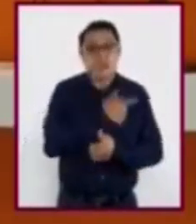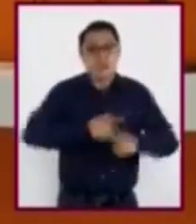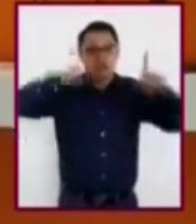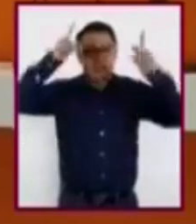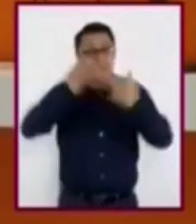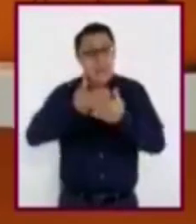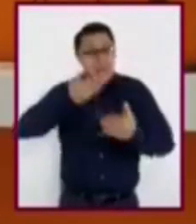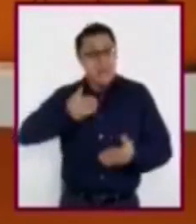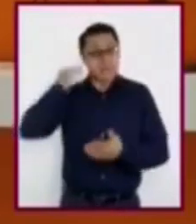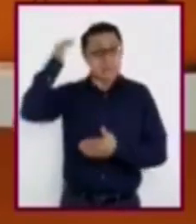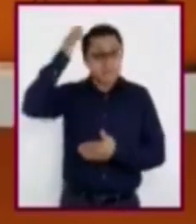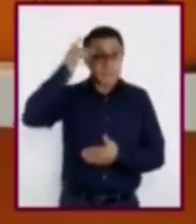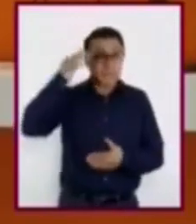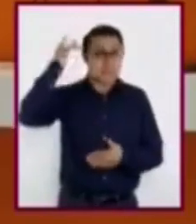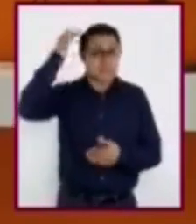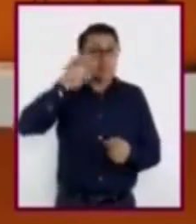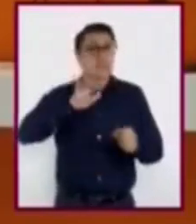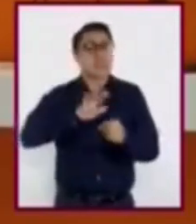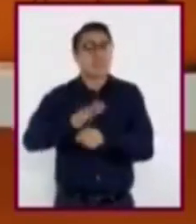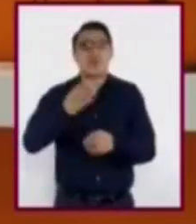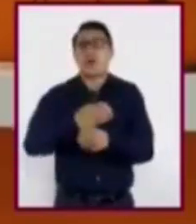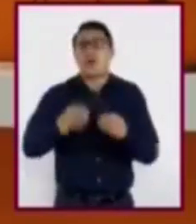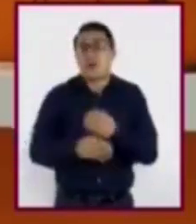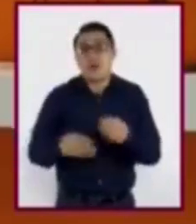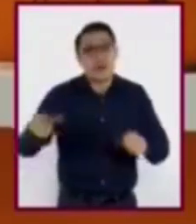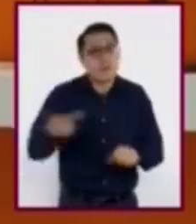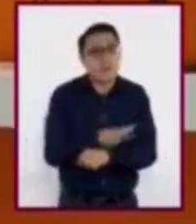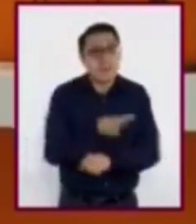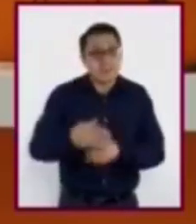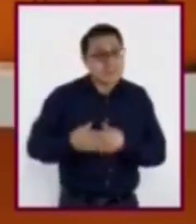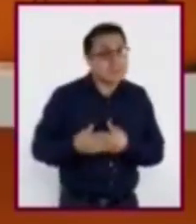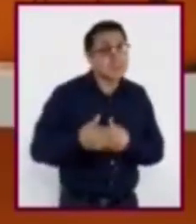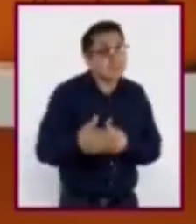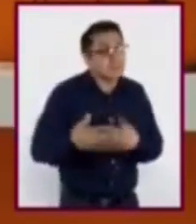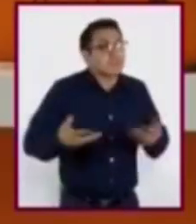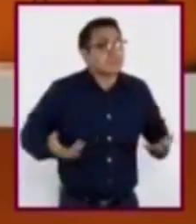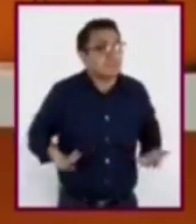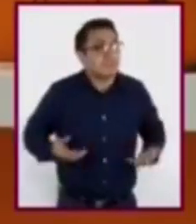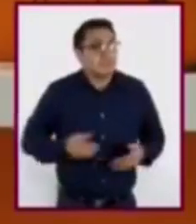Es decir, pensar en las consecuencias de las decisiones que tomaremos.